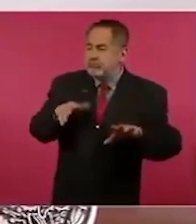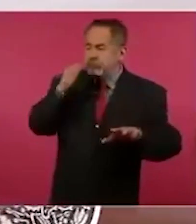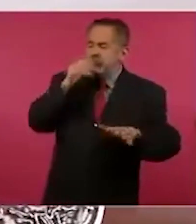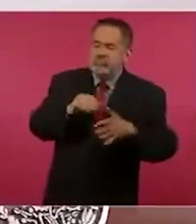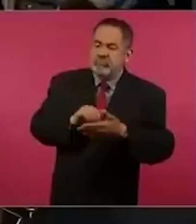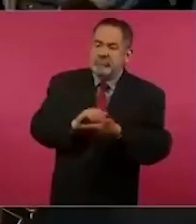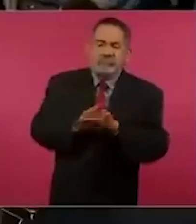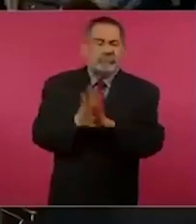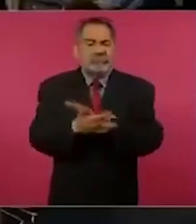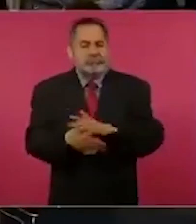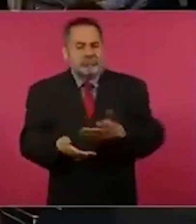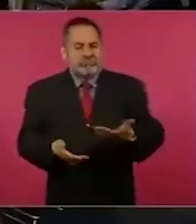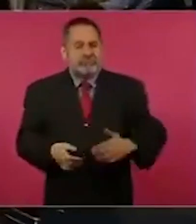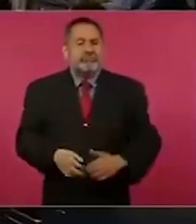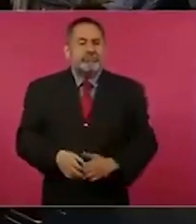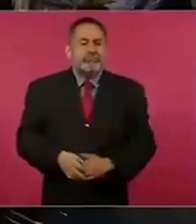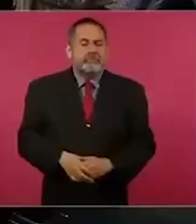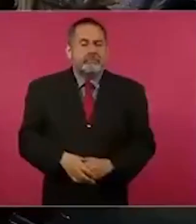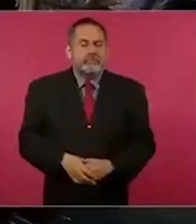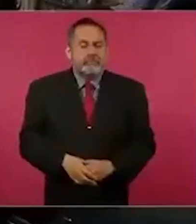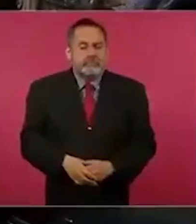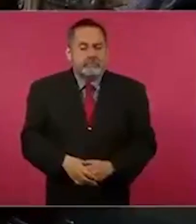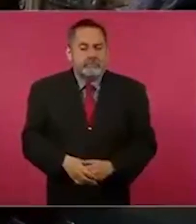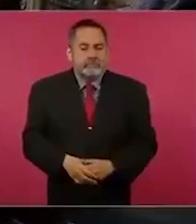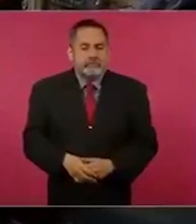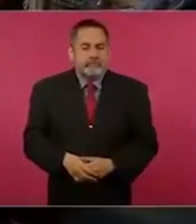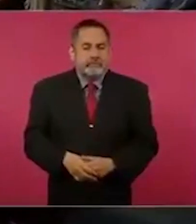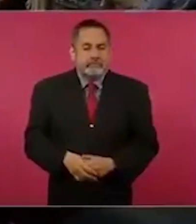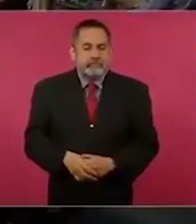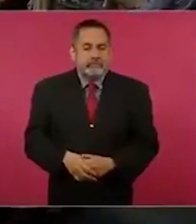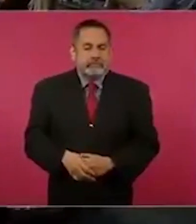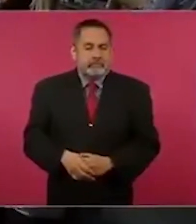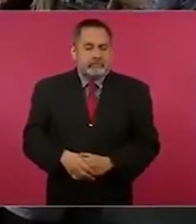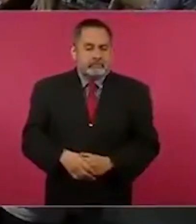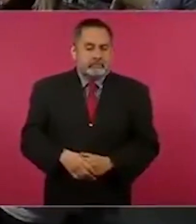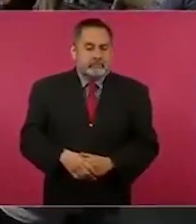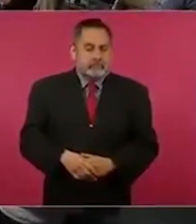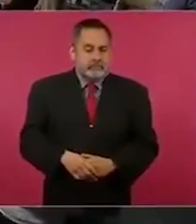volante crónico, no es una persona.